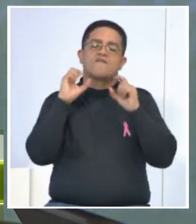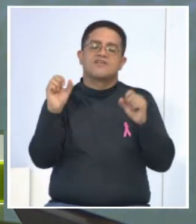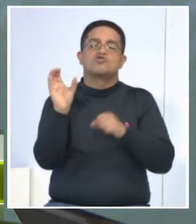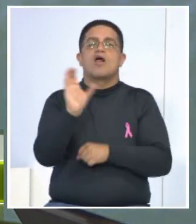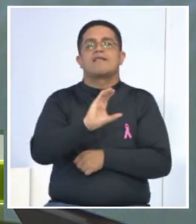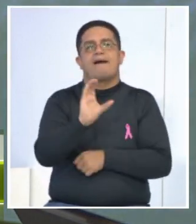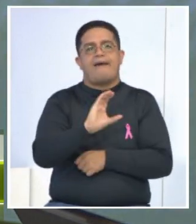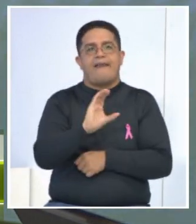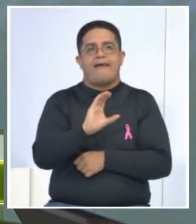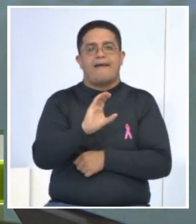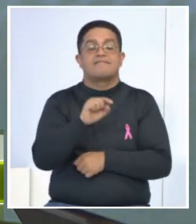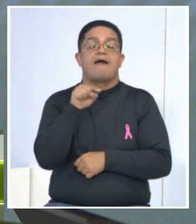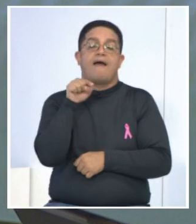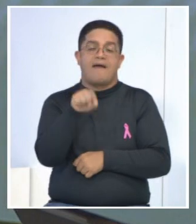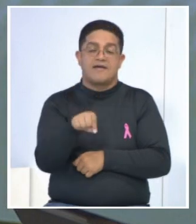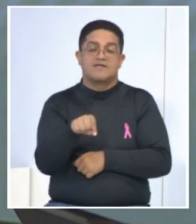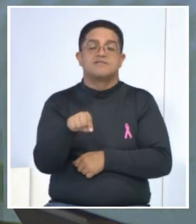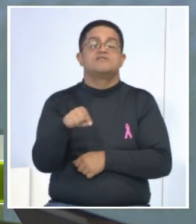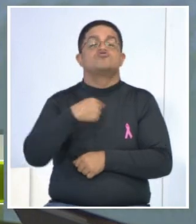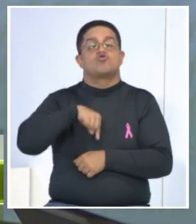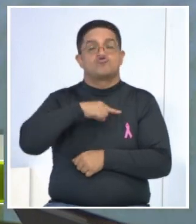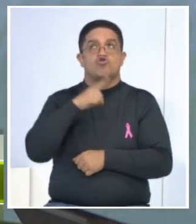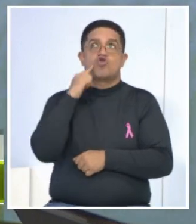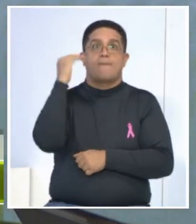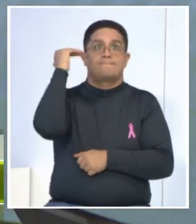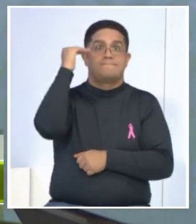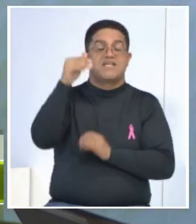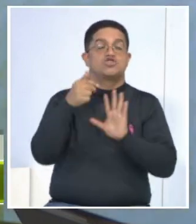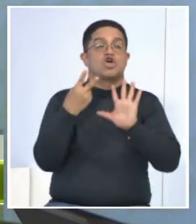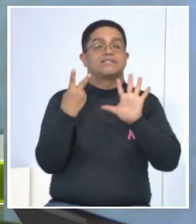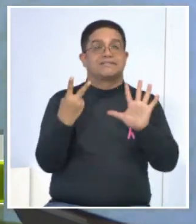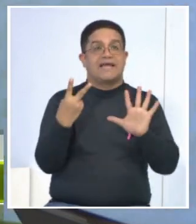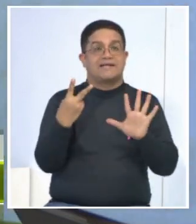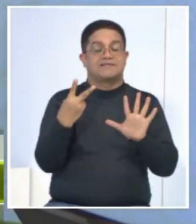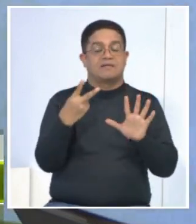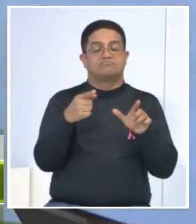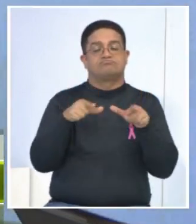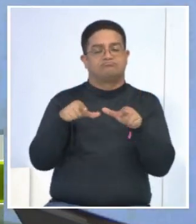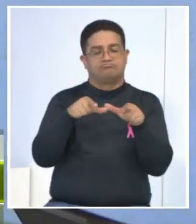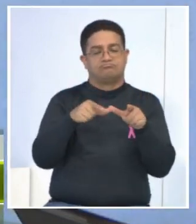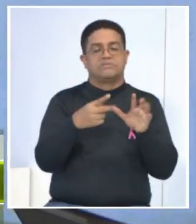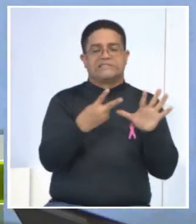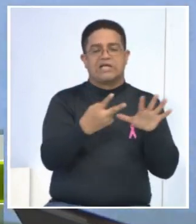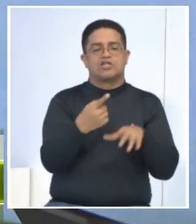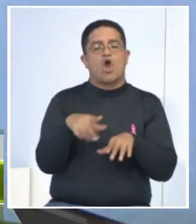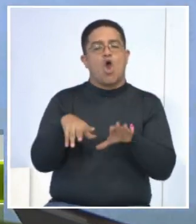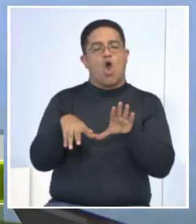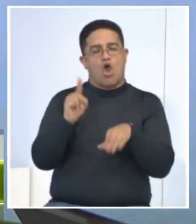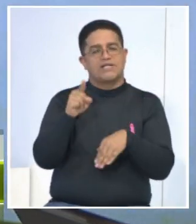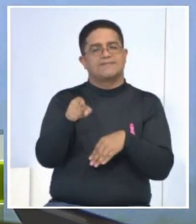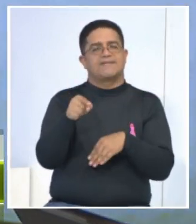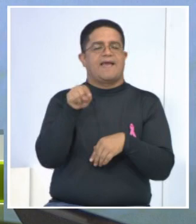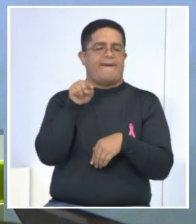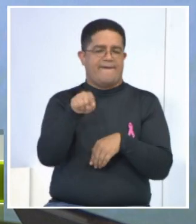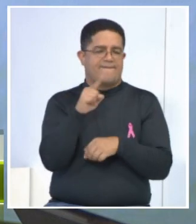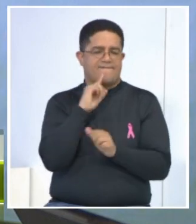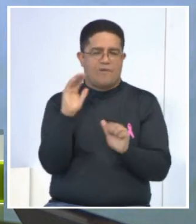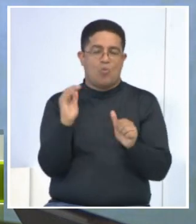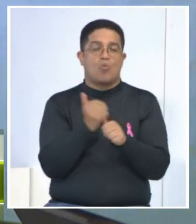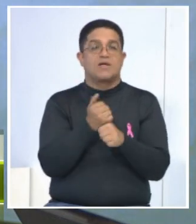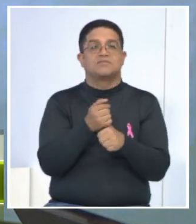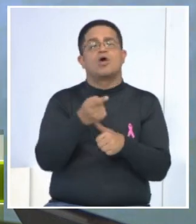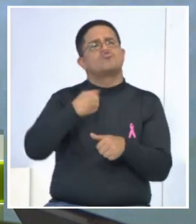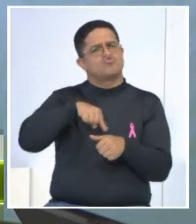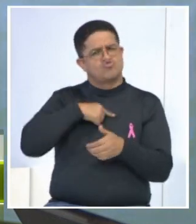del Hospital de Clínicas Caracas, y estamos en el piso 7, consultorio 711, ahí lo canalizamos, y le buscamos